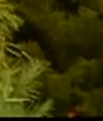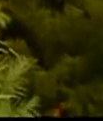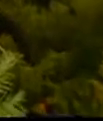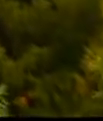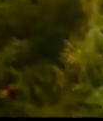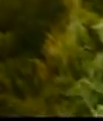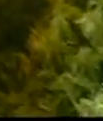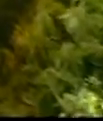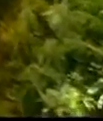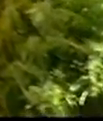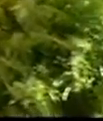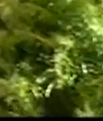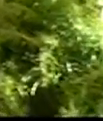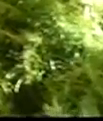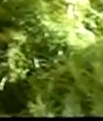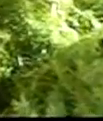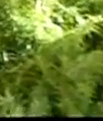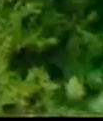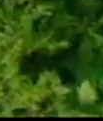Interfaces.